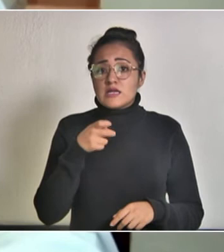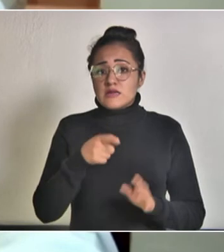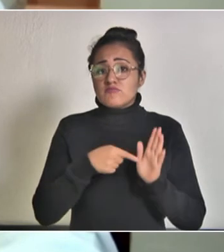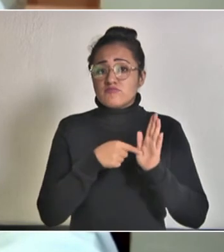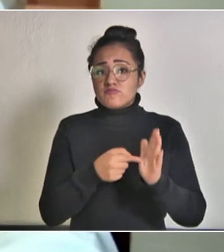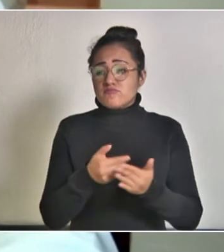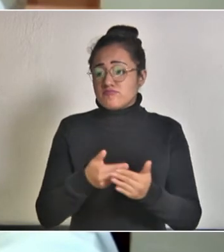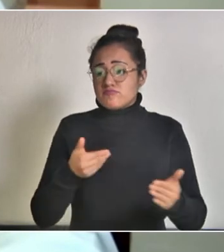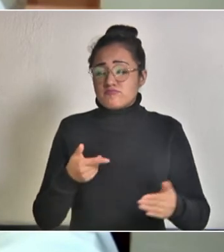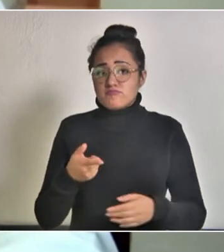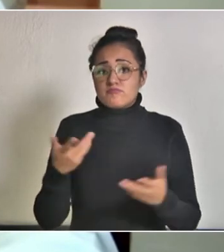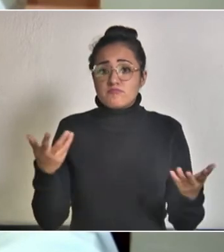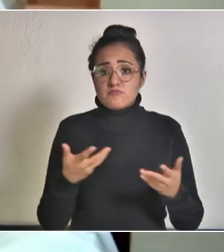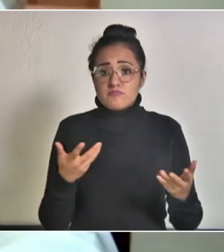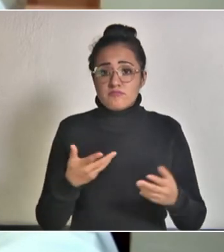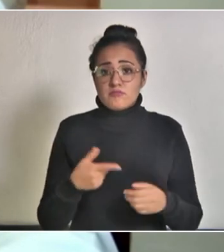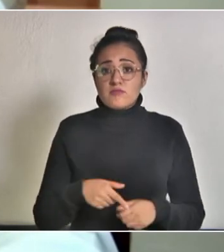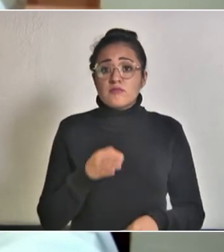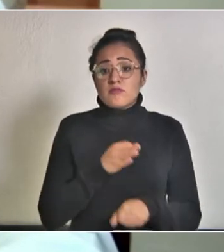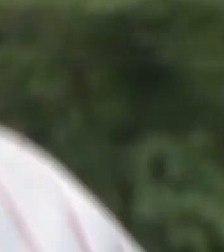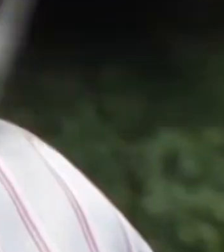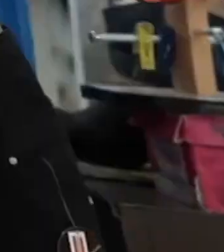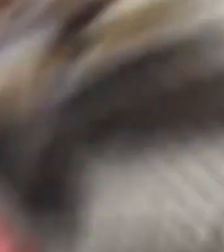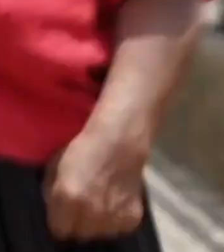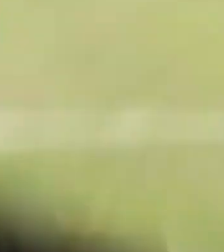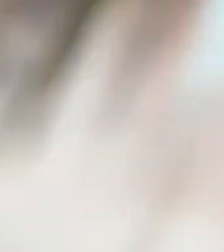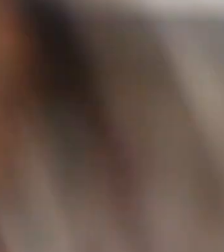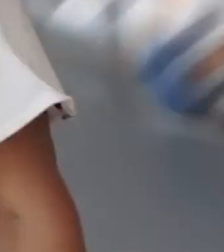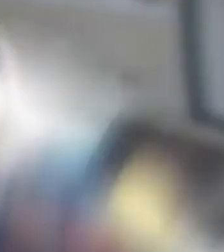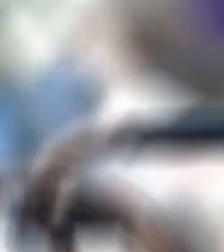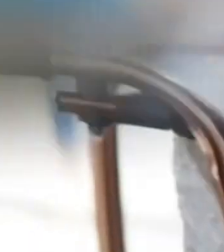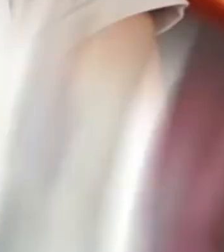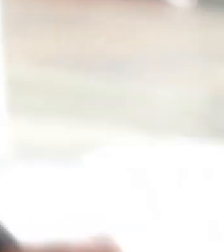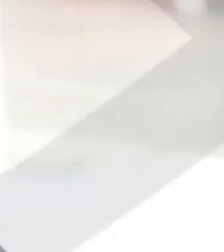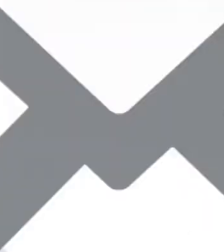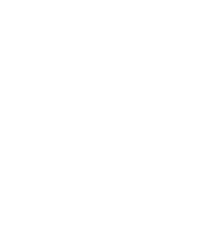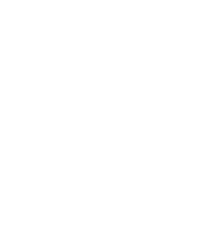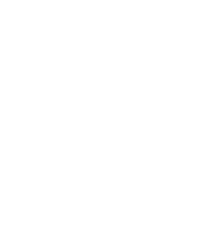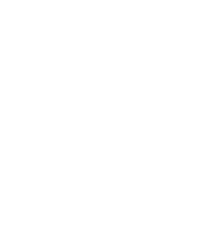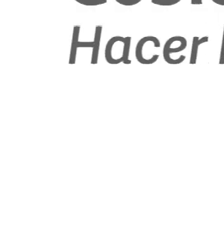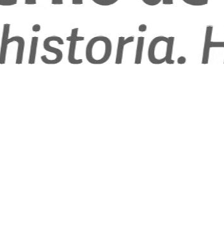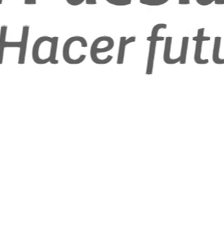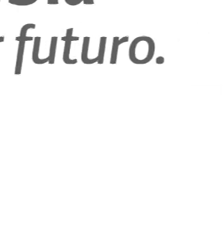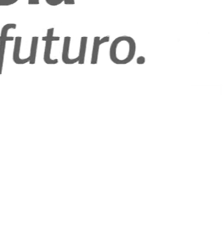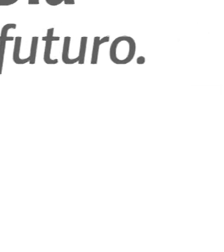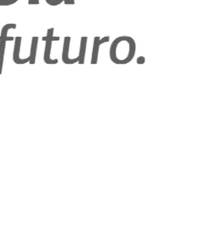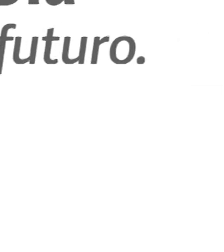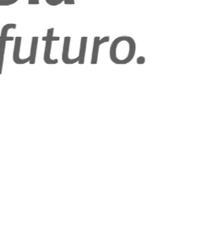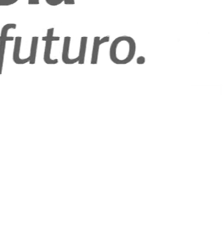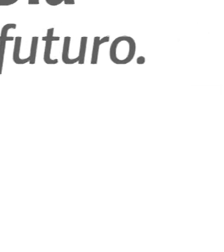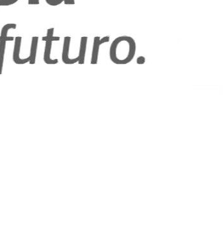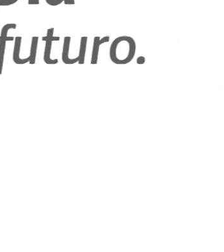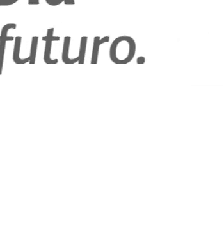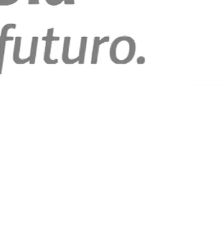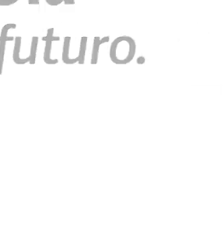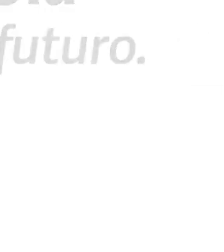decretos por la contingencia en el estado de Puebla gobierno de Puebla hacer historia hacer futuro